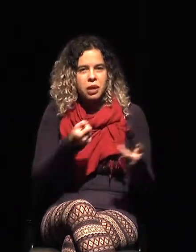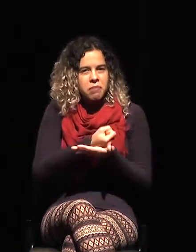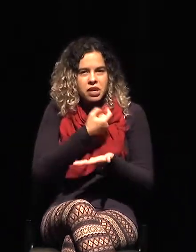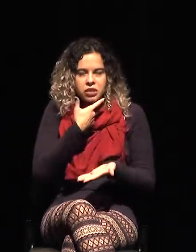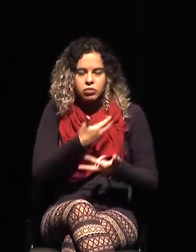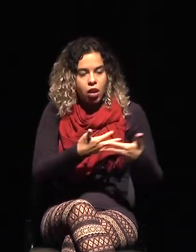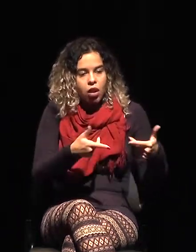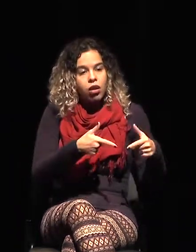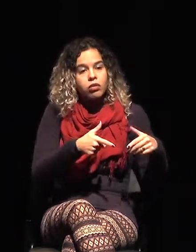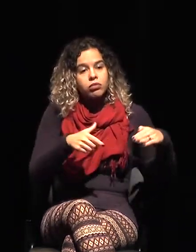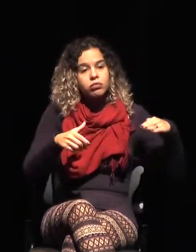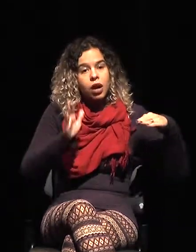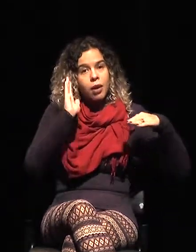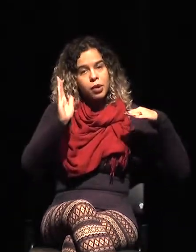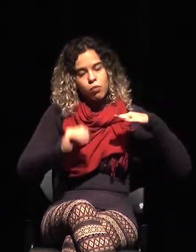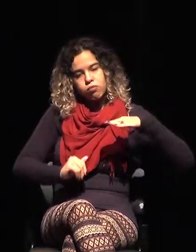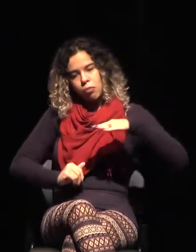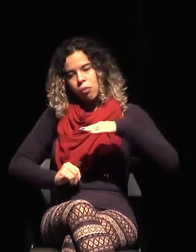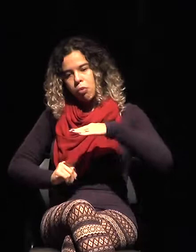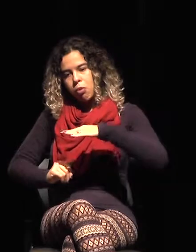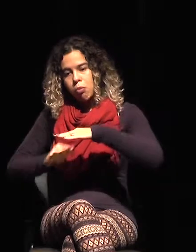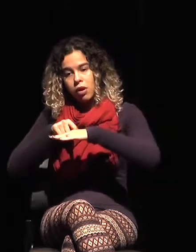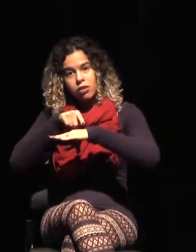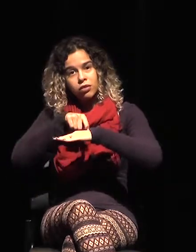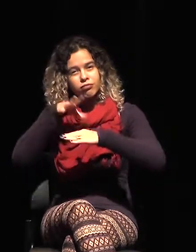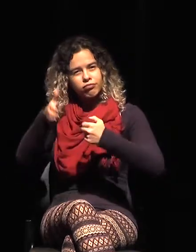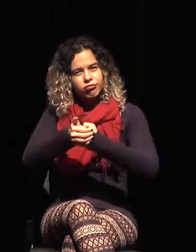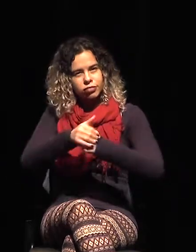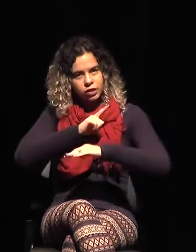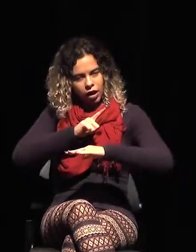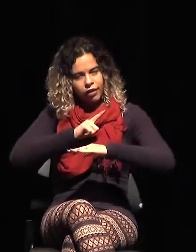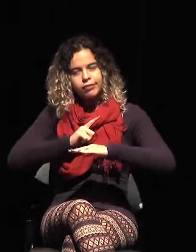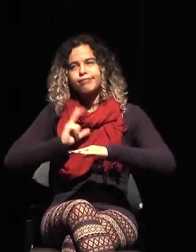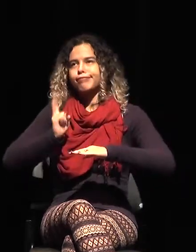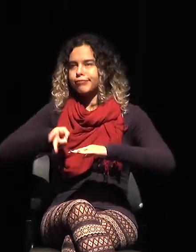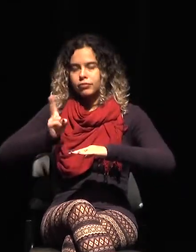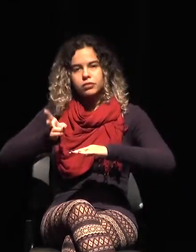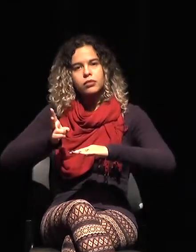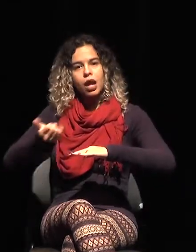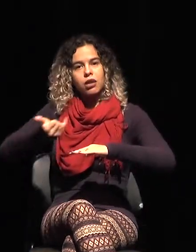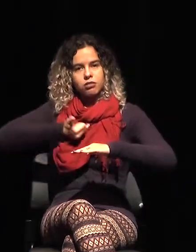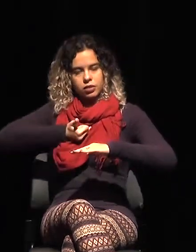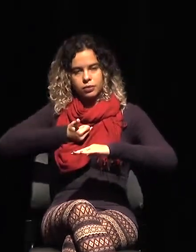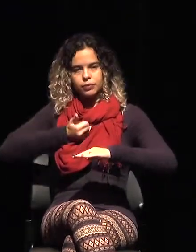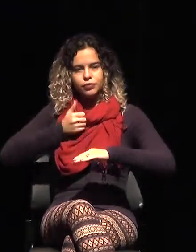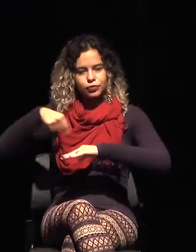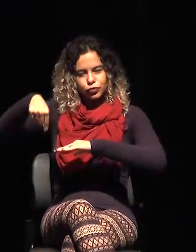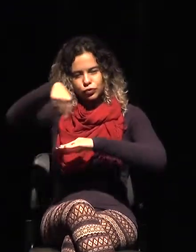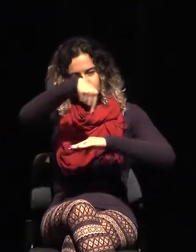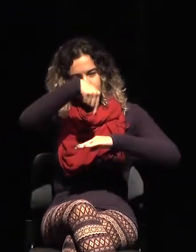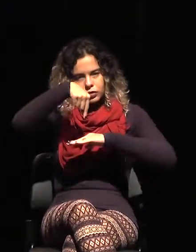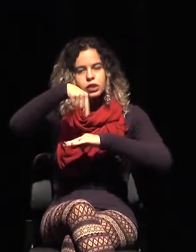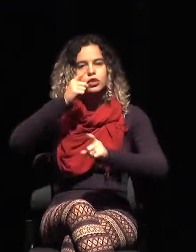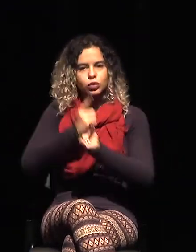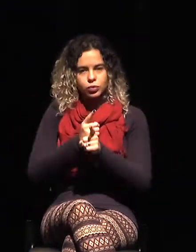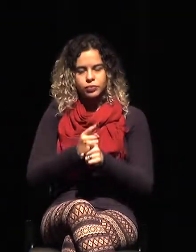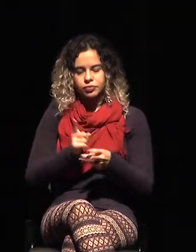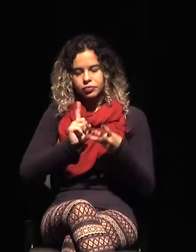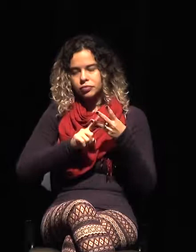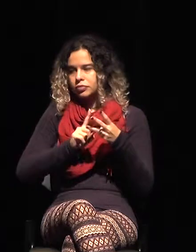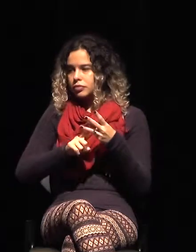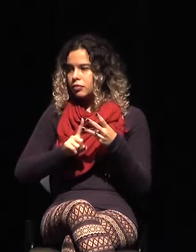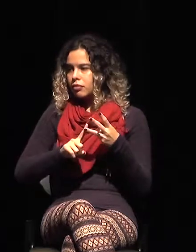hacen así. Luego Sentinel es un sistema muy interesante que es de correos. Hoy, si alguien